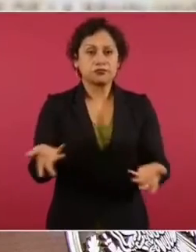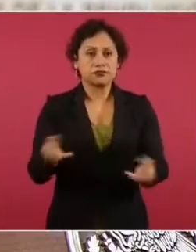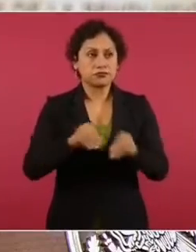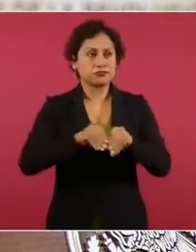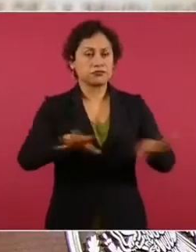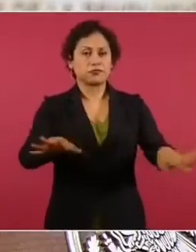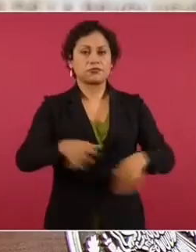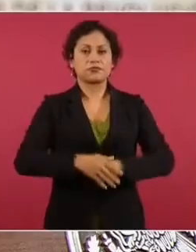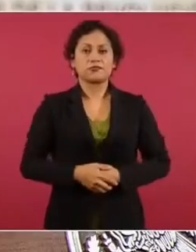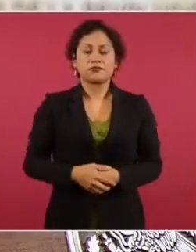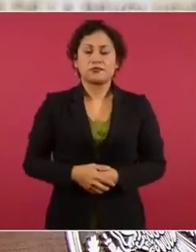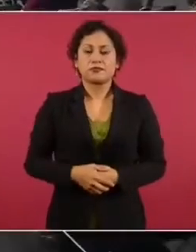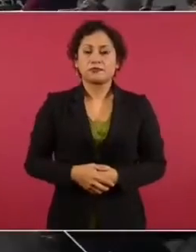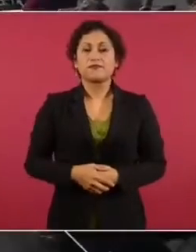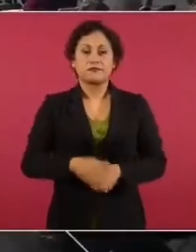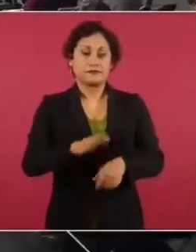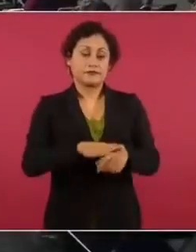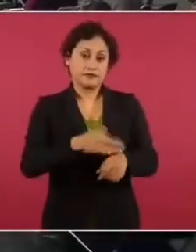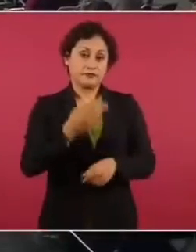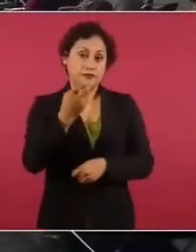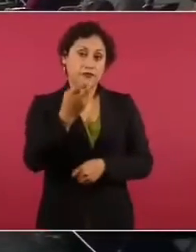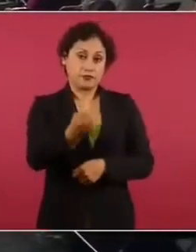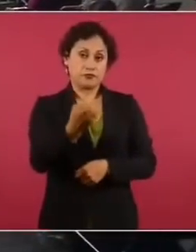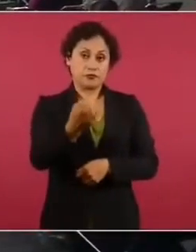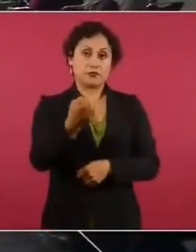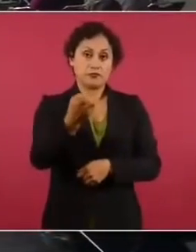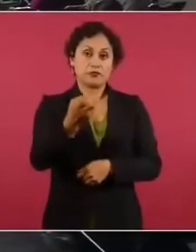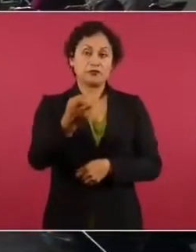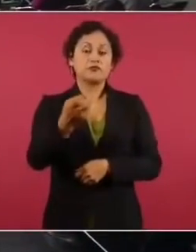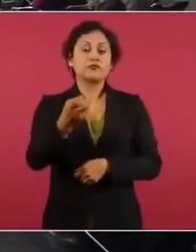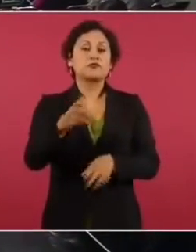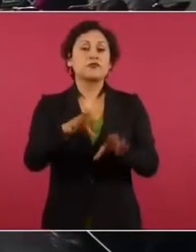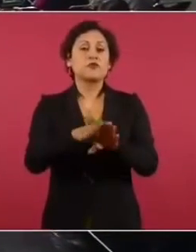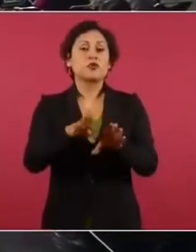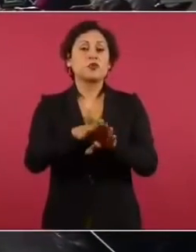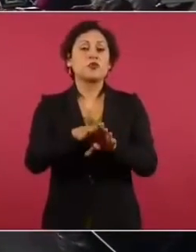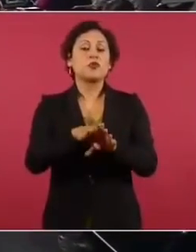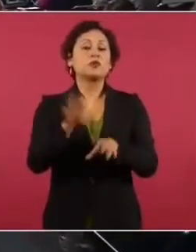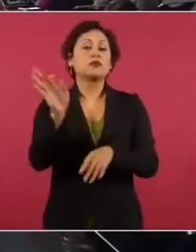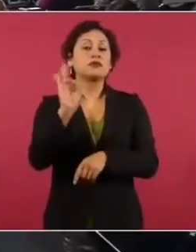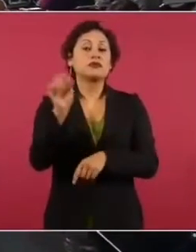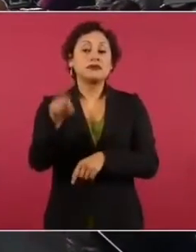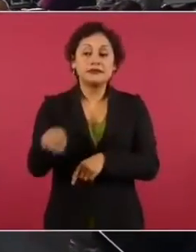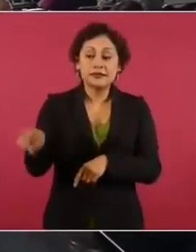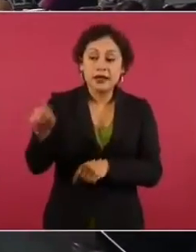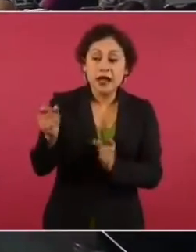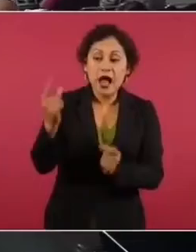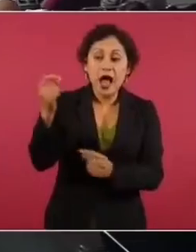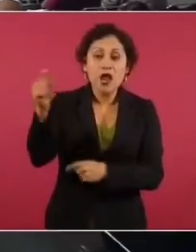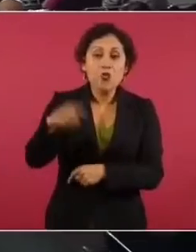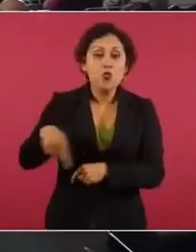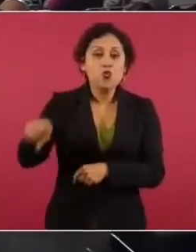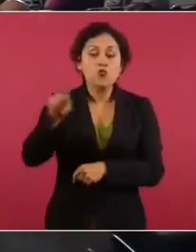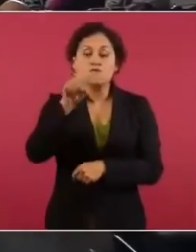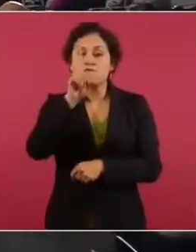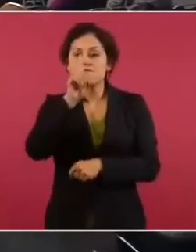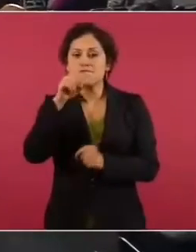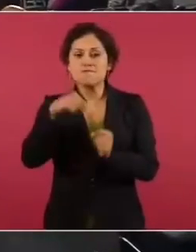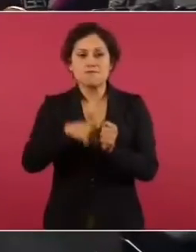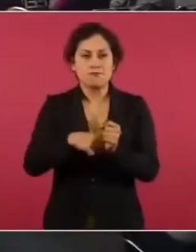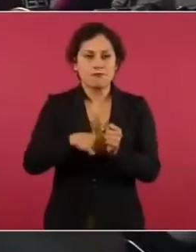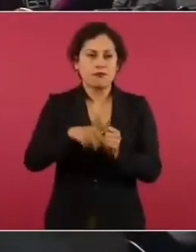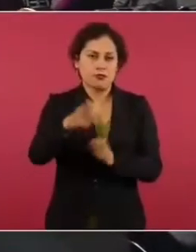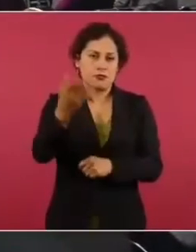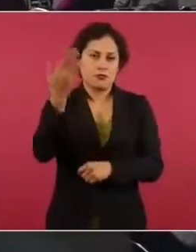Pues precisamente se habla de buscar interceder por algunos de los elementos y por eso es que, bueno, usted ha mencionado que